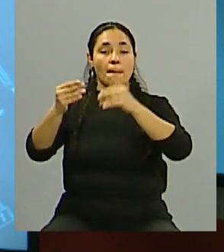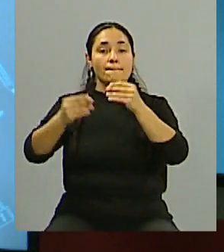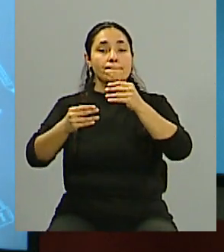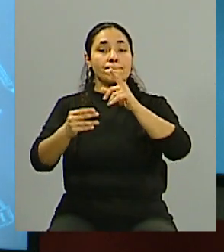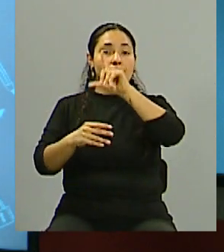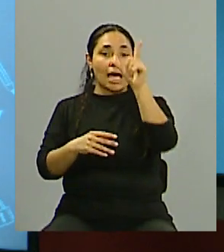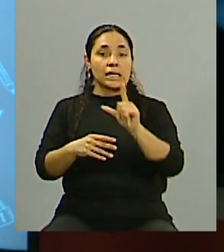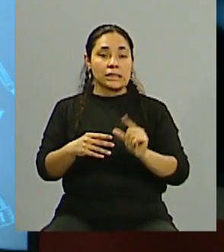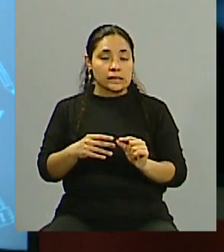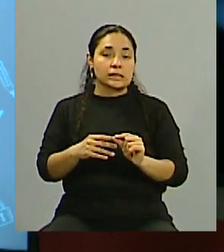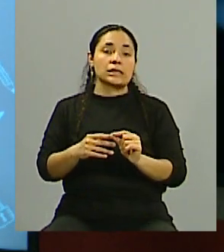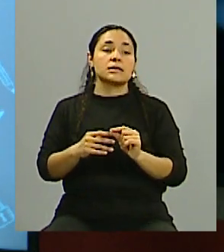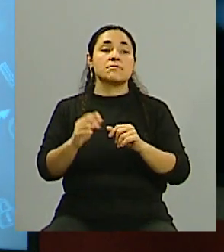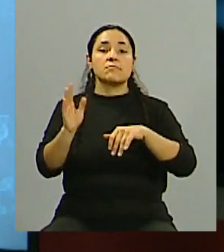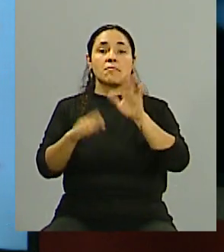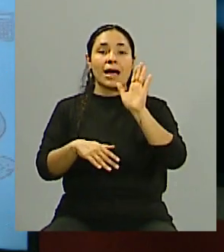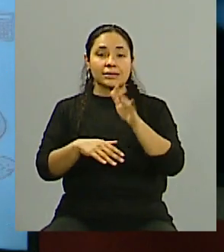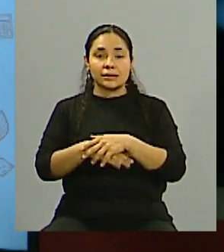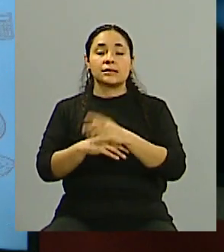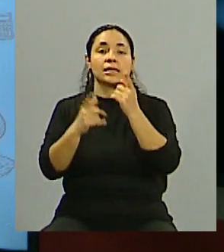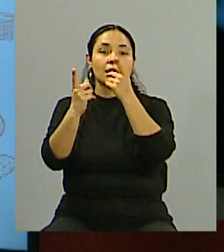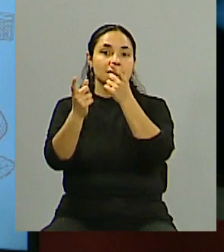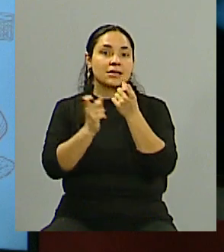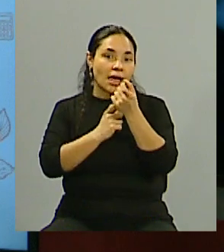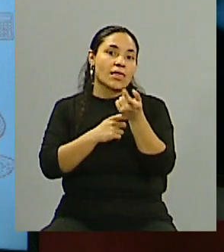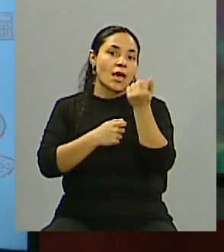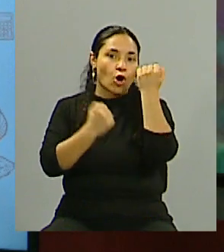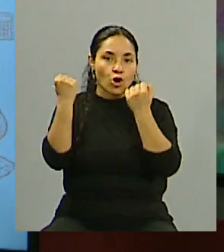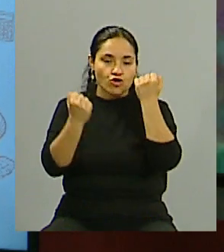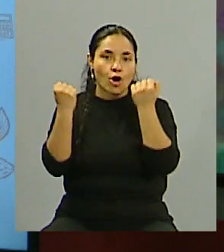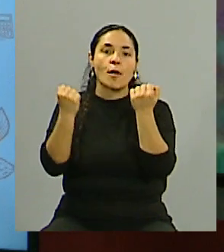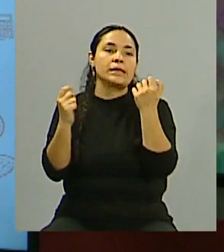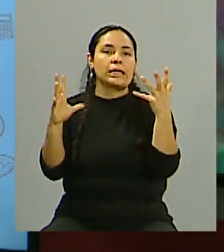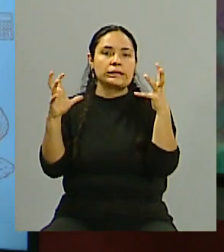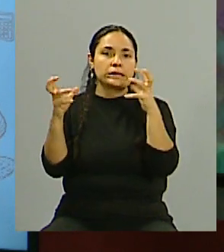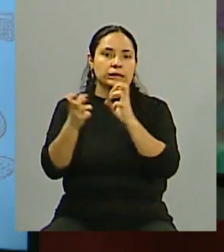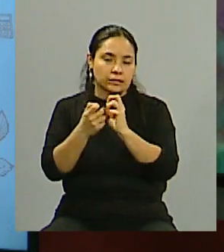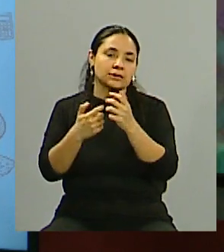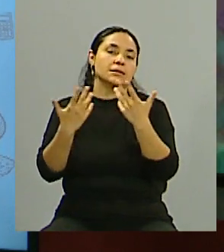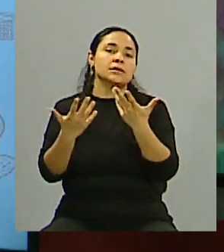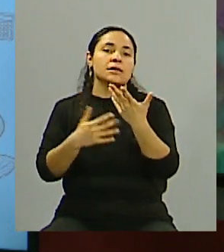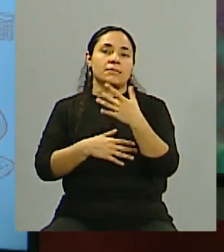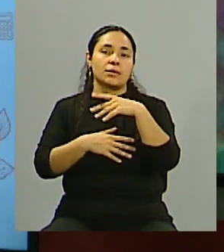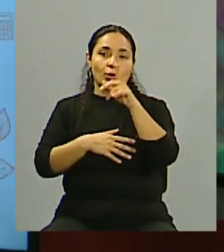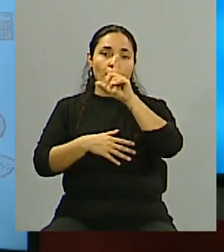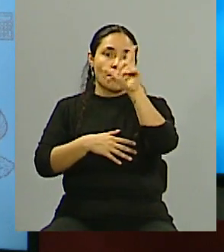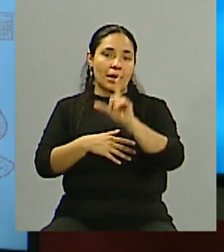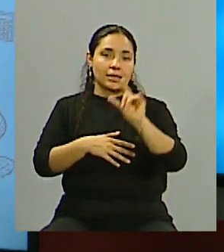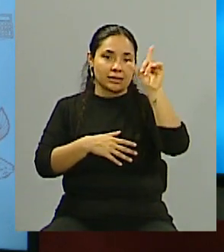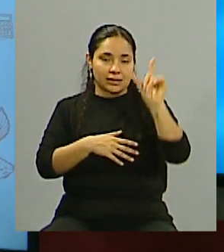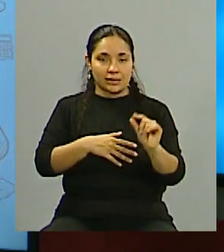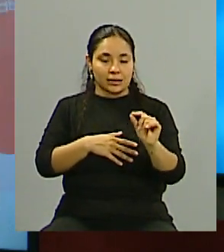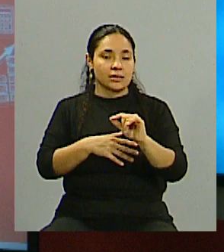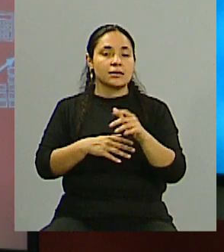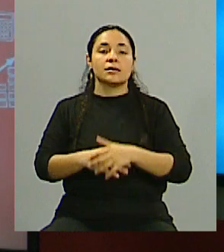zonas, en ciudades donde hay una necesidad económica, donde hay una crisis económica, que es la realidad que viven los países donde van o las